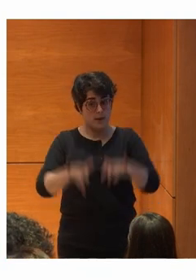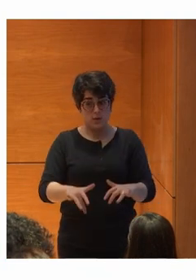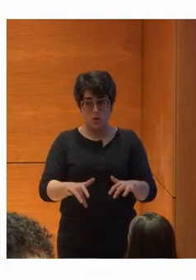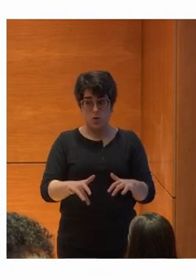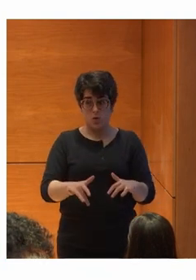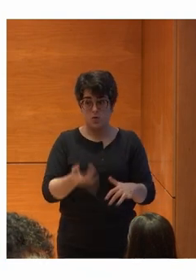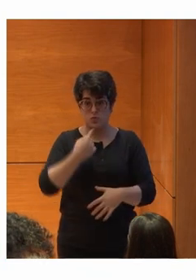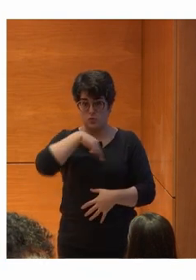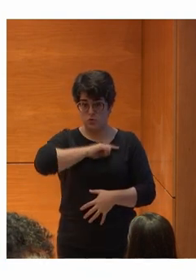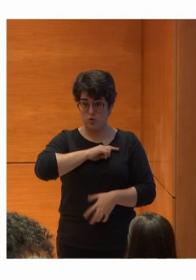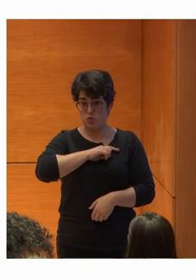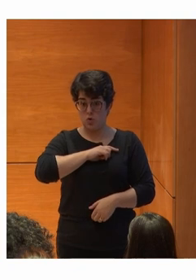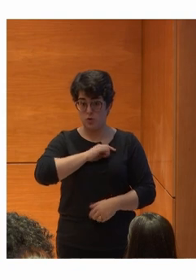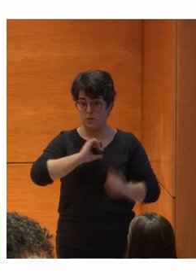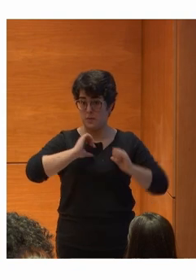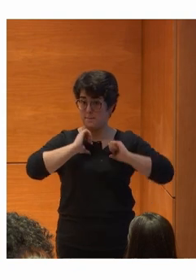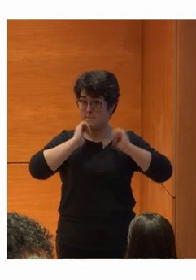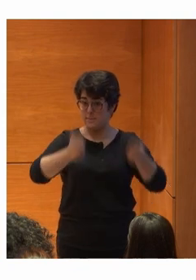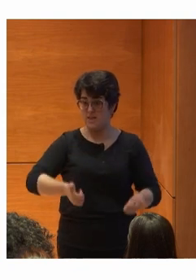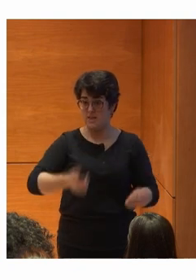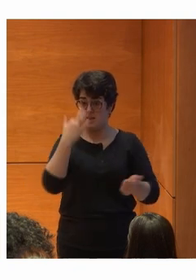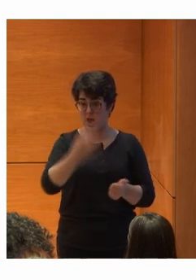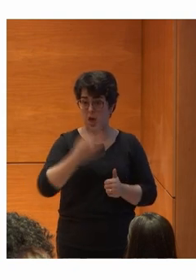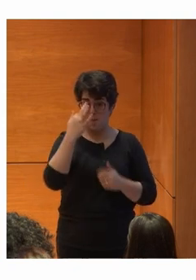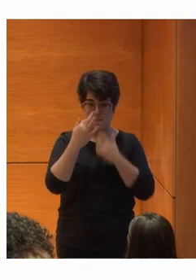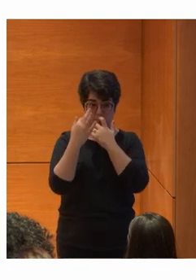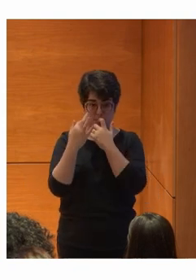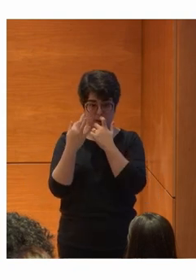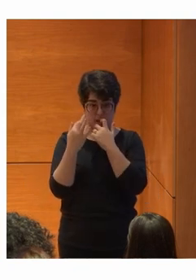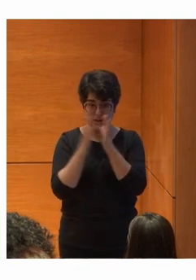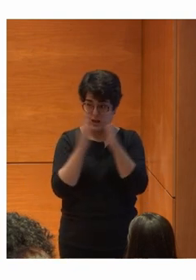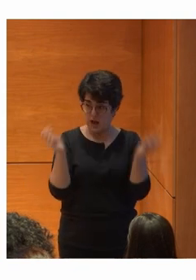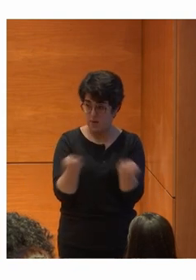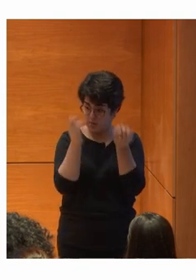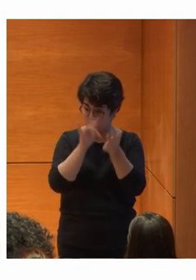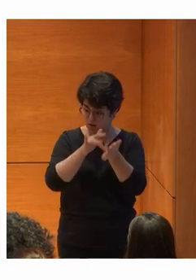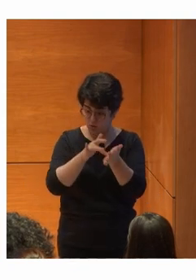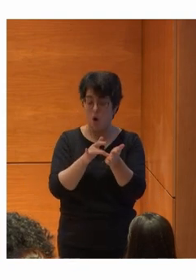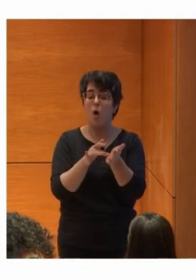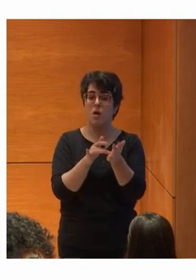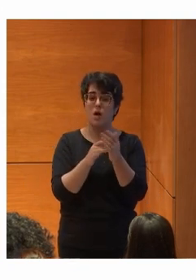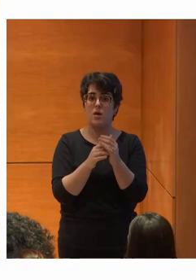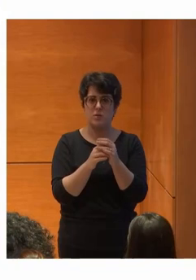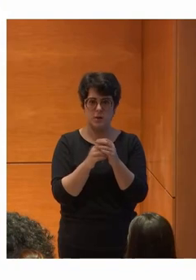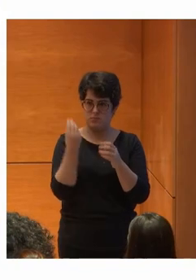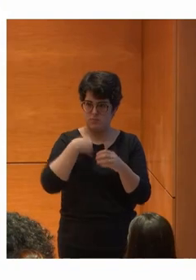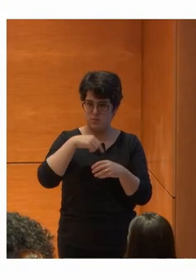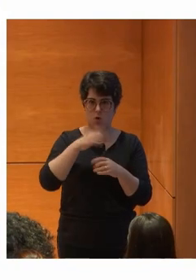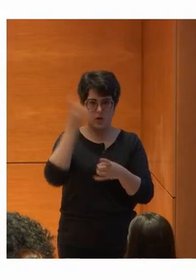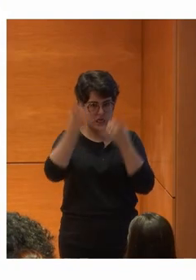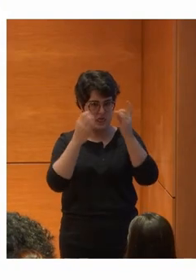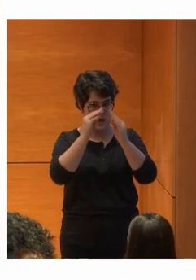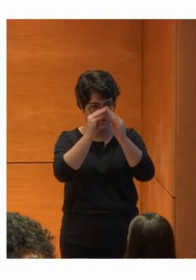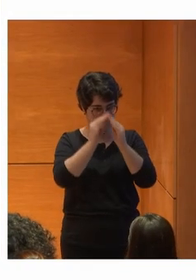Que pusimos En marcha Y el cual también Sale esta campaña Desde este encuentro Con las ideas Que allí se trabajaron